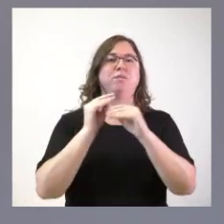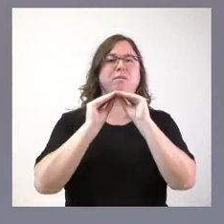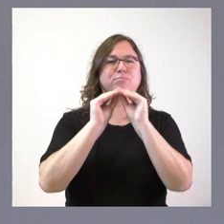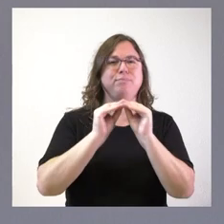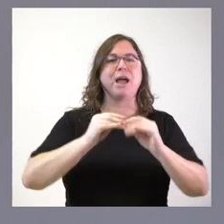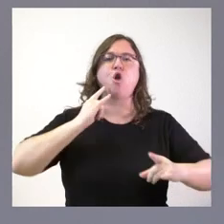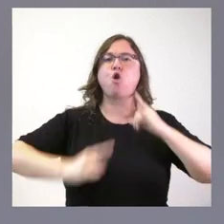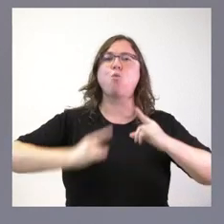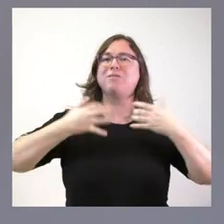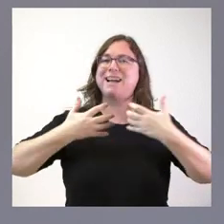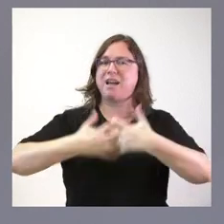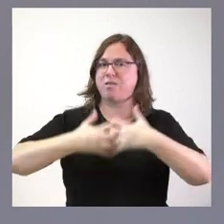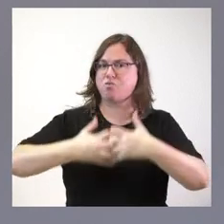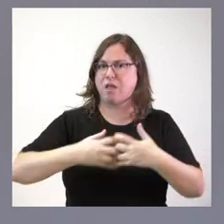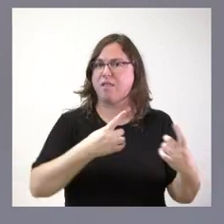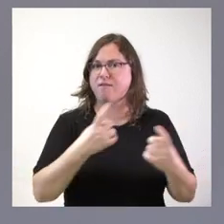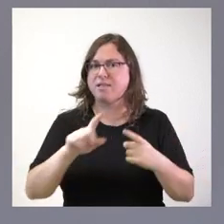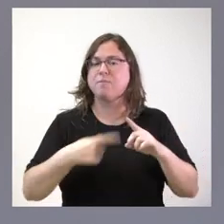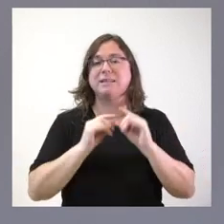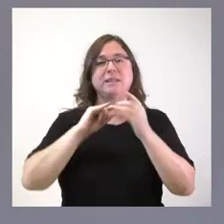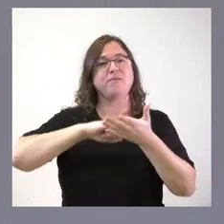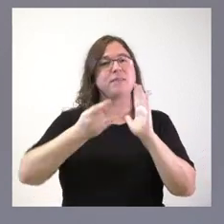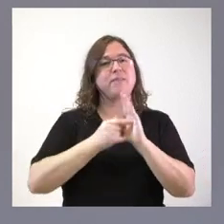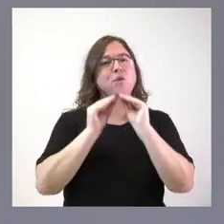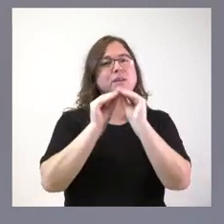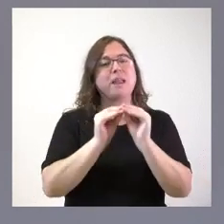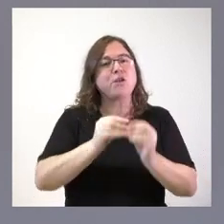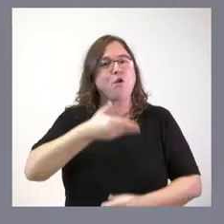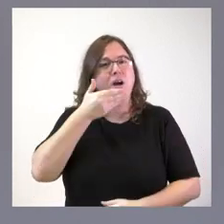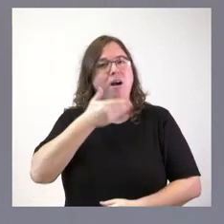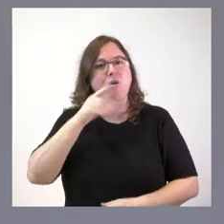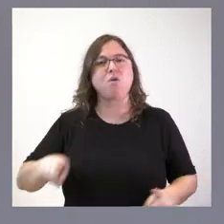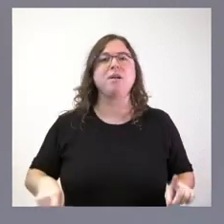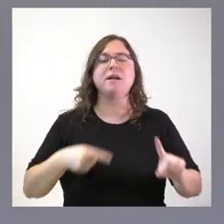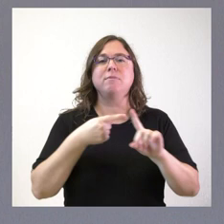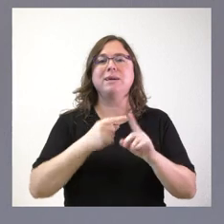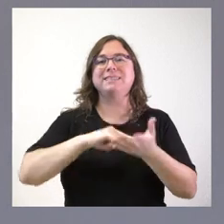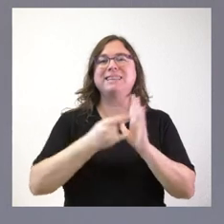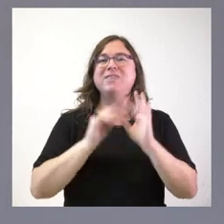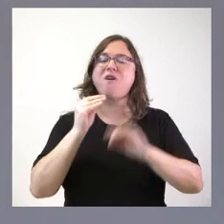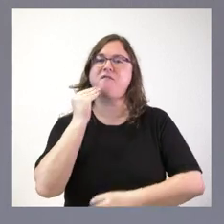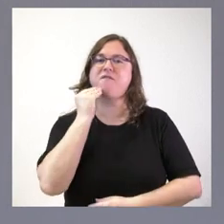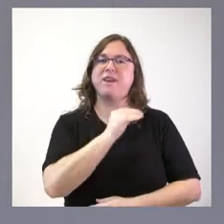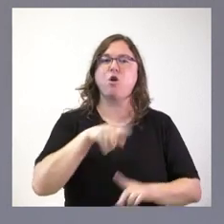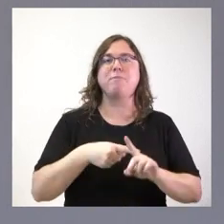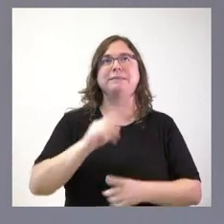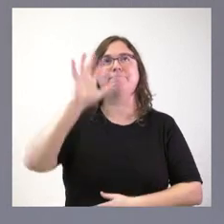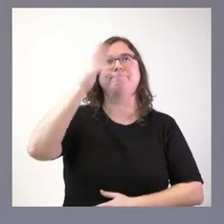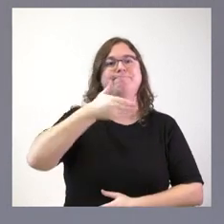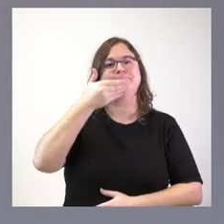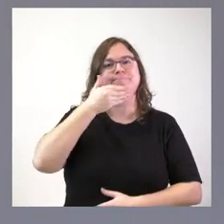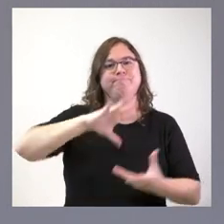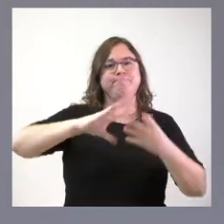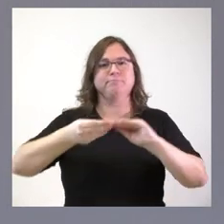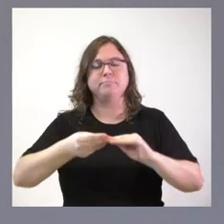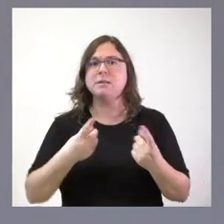robótica industrial, el técnico de instalaciones de producción de calor y técnico en instalaciones frigoríficas y de climatización, que son, como les